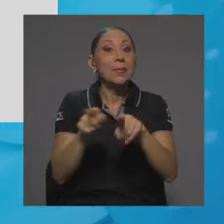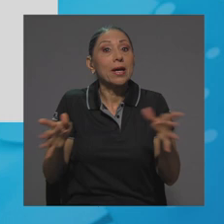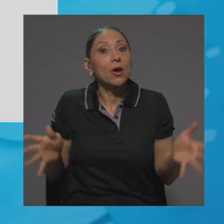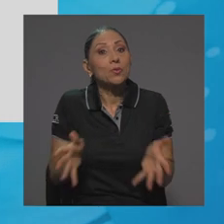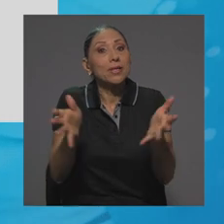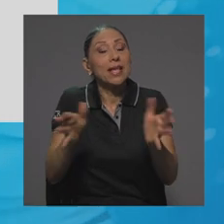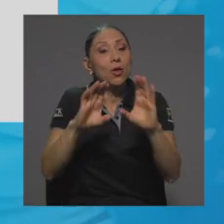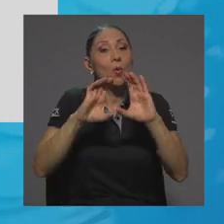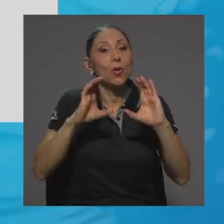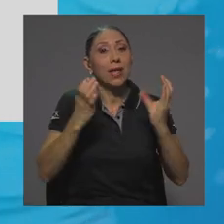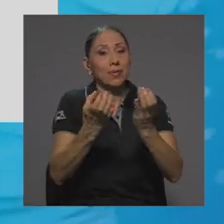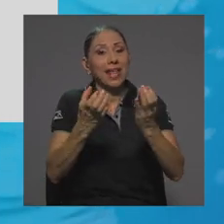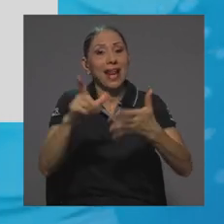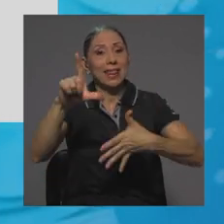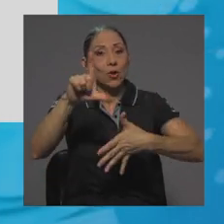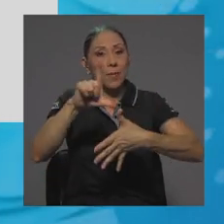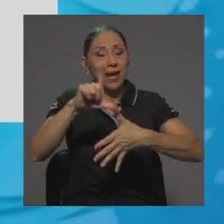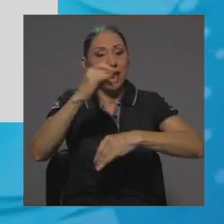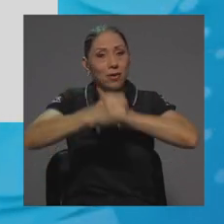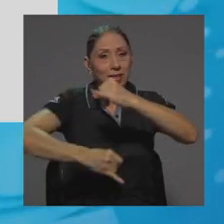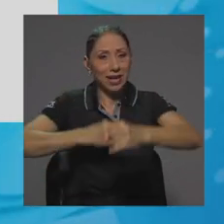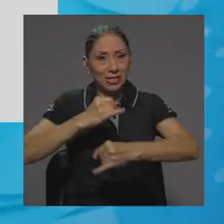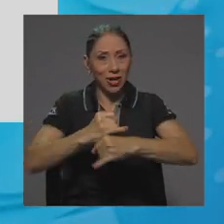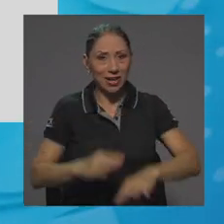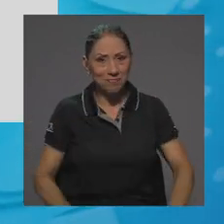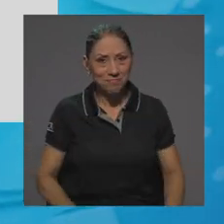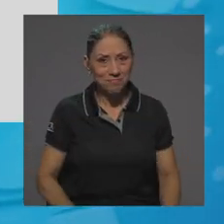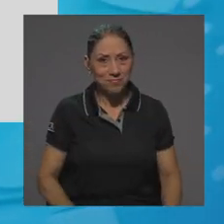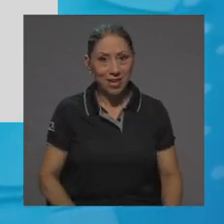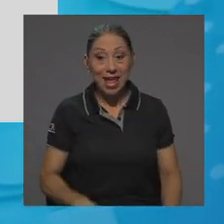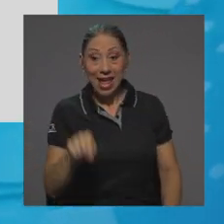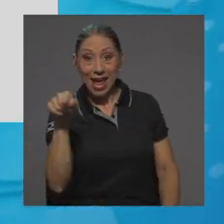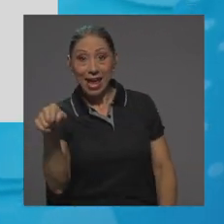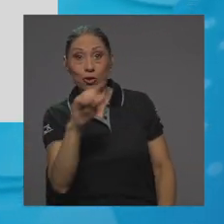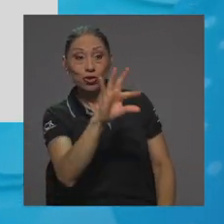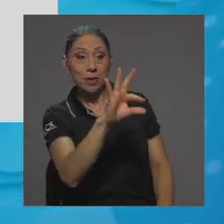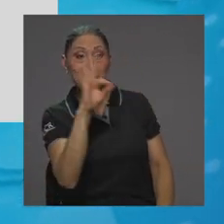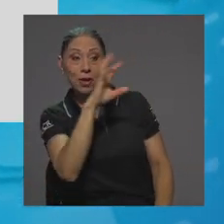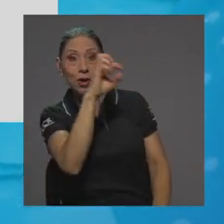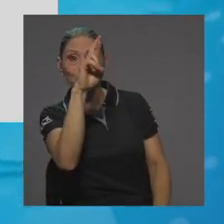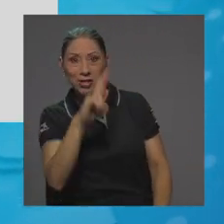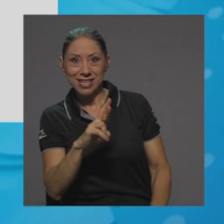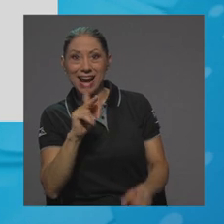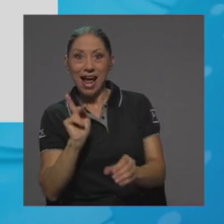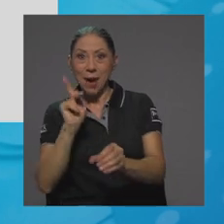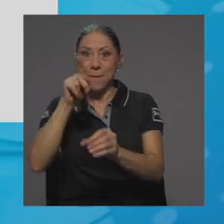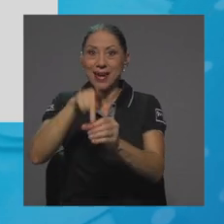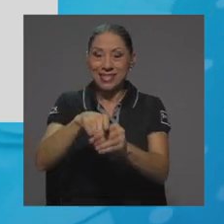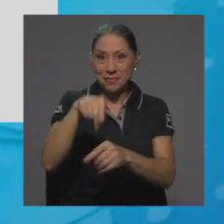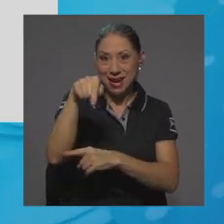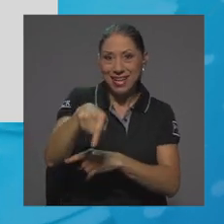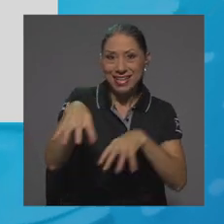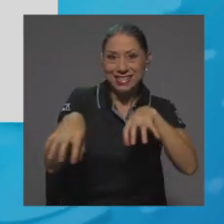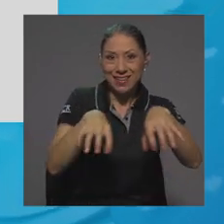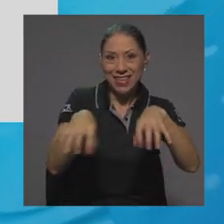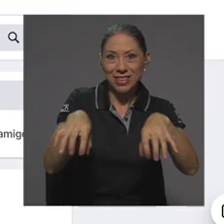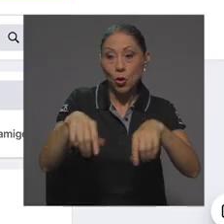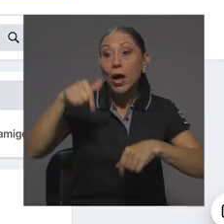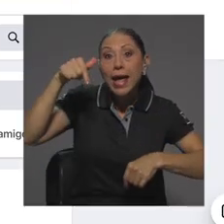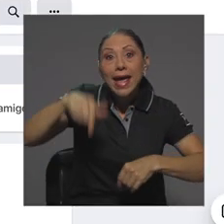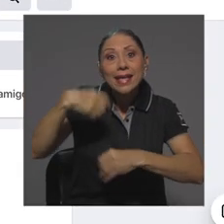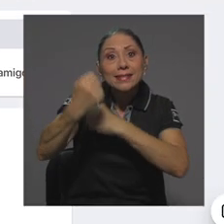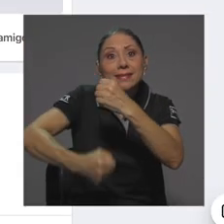Latinoamericano Internacional, invita a Costa Rica a participar en este evento y para este año